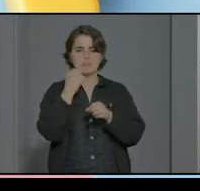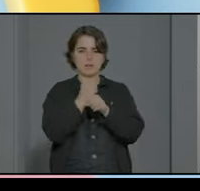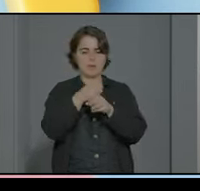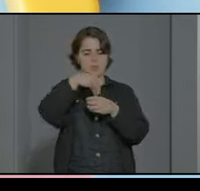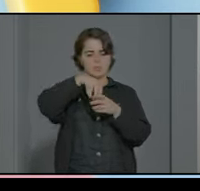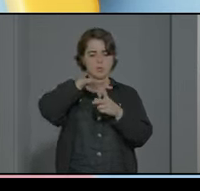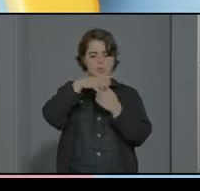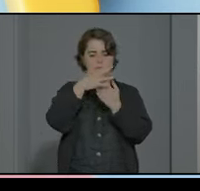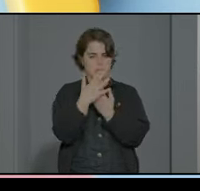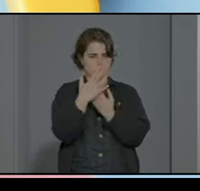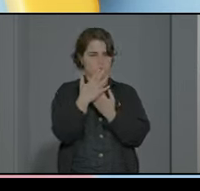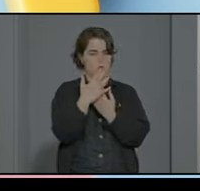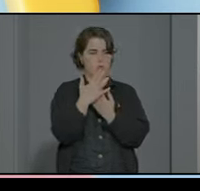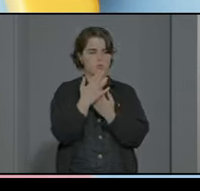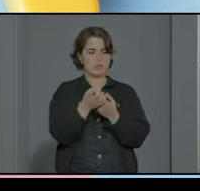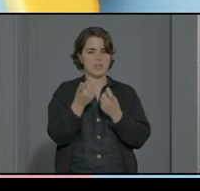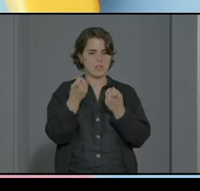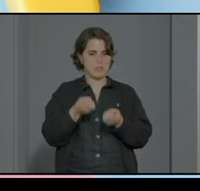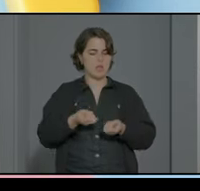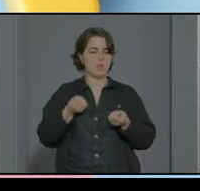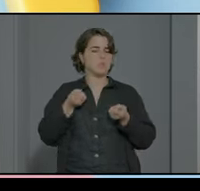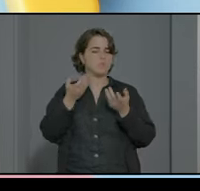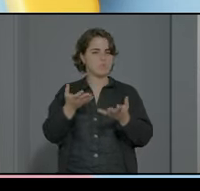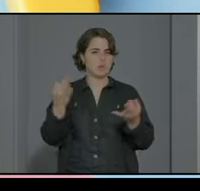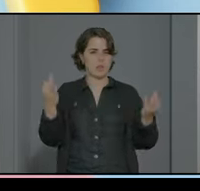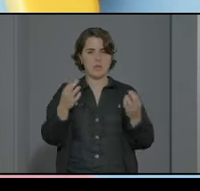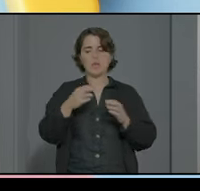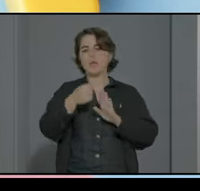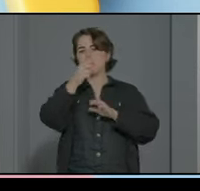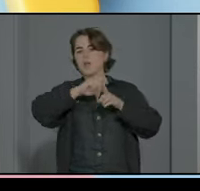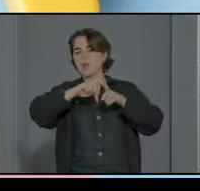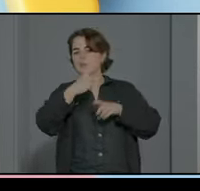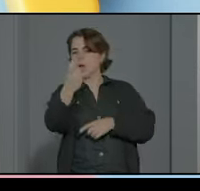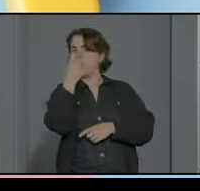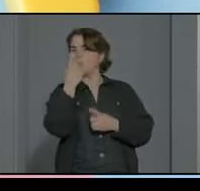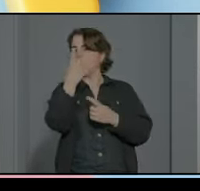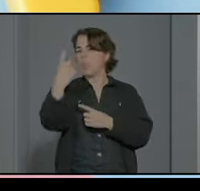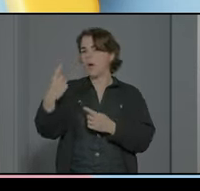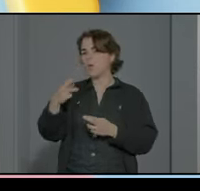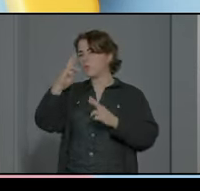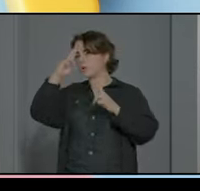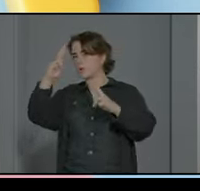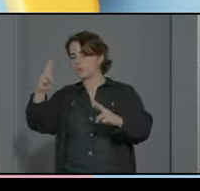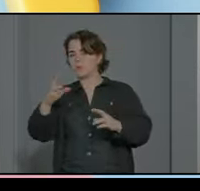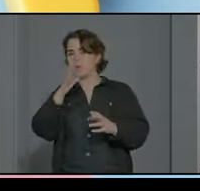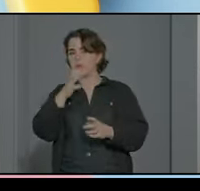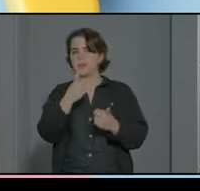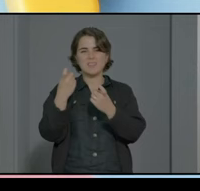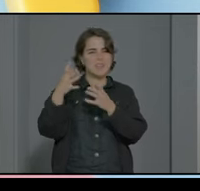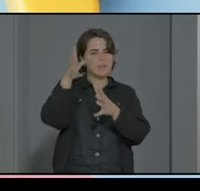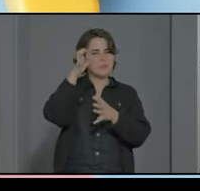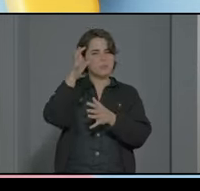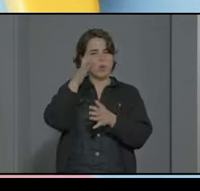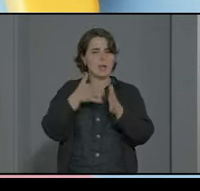contextos hay que transmitir el respeto por las características de nuestros alumnos ¿no? el tema de la sensibilidad sensorial yo creo que es